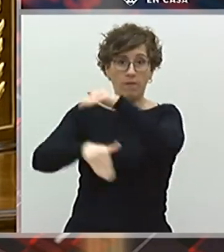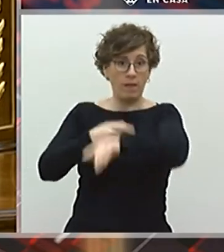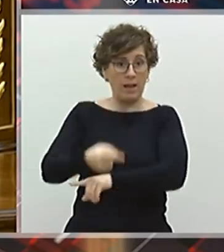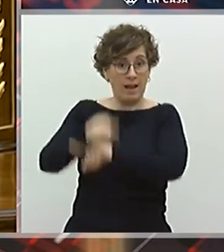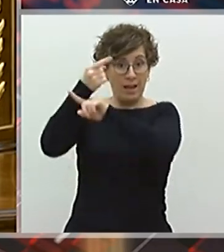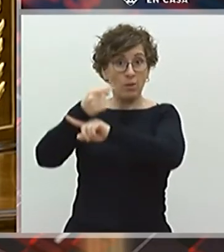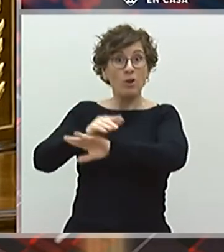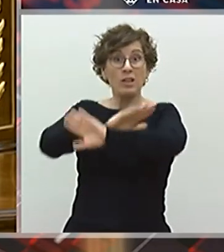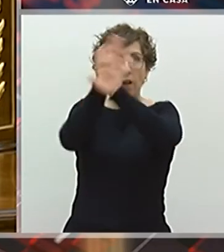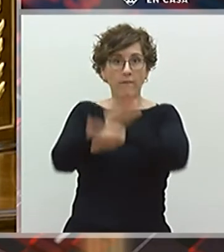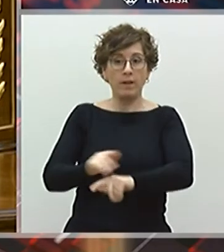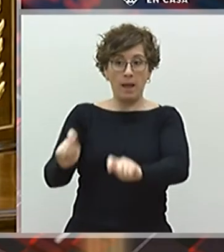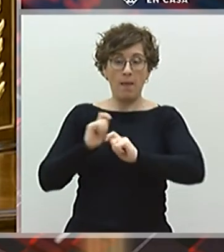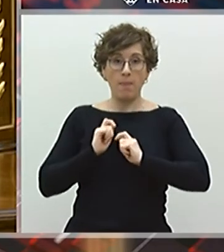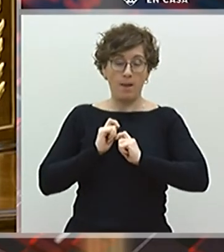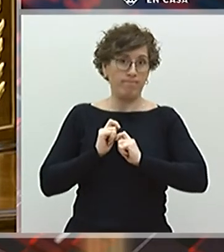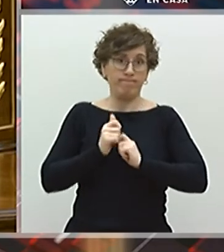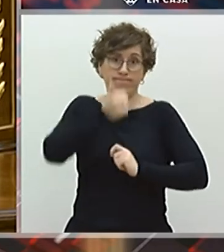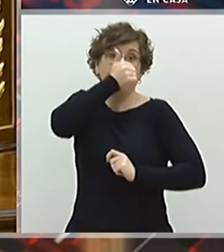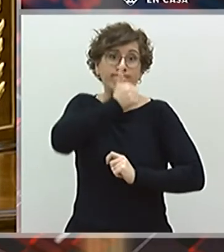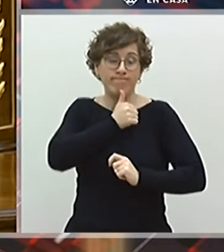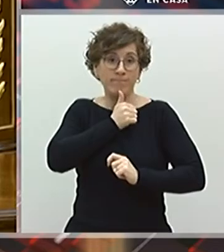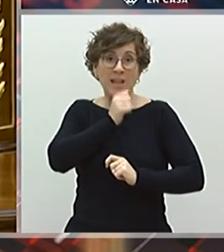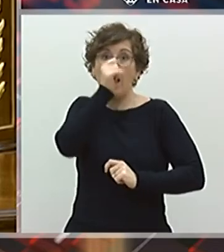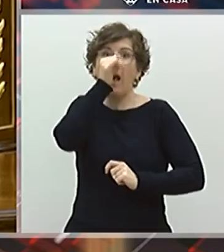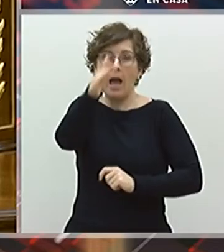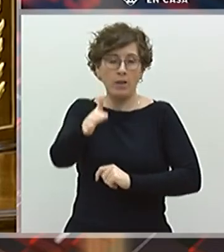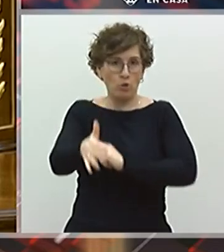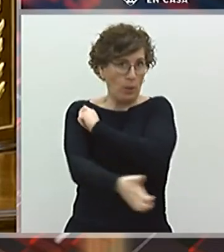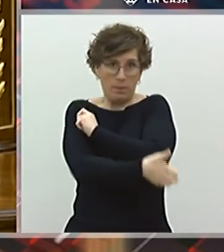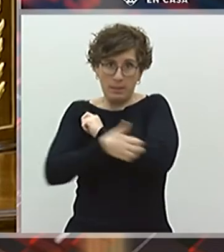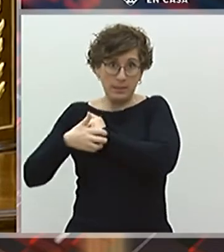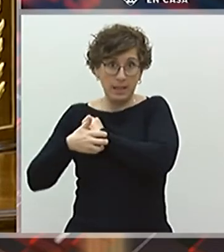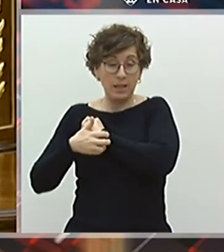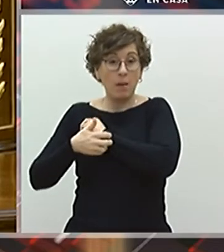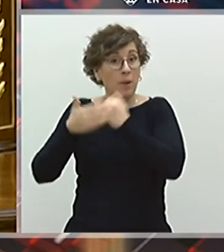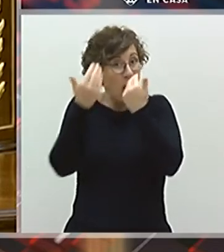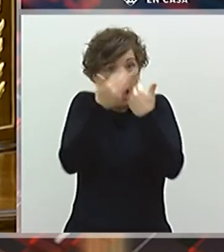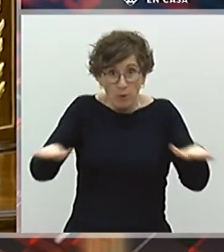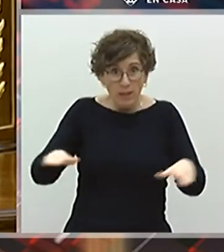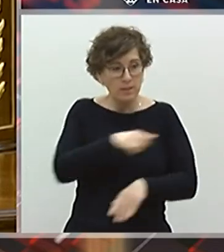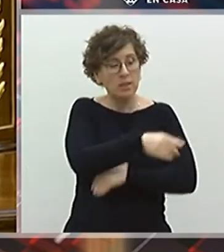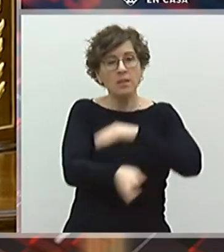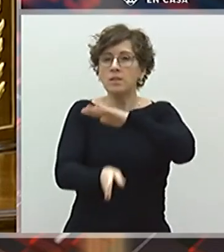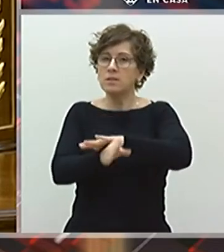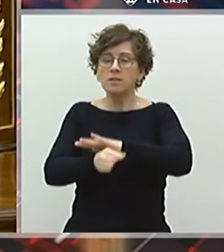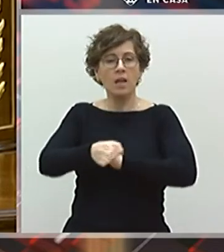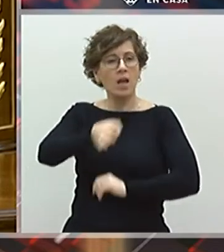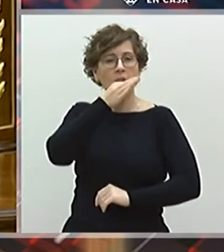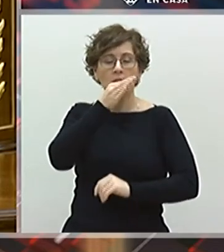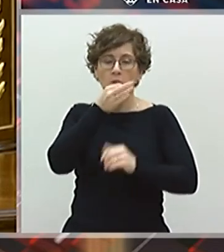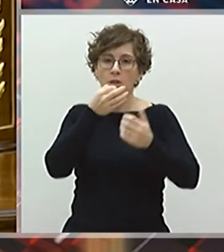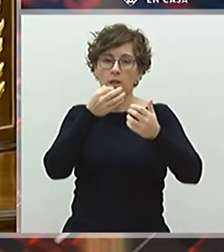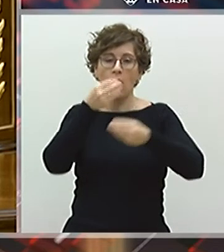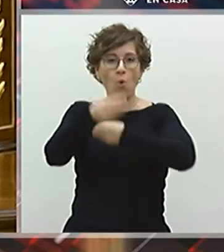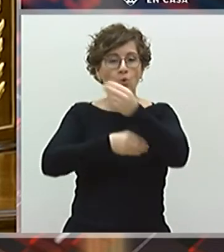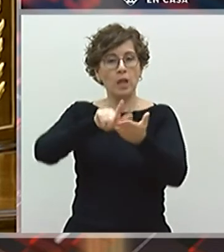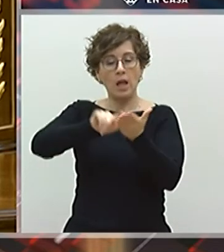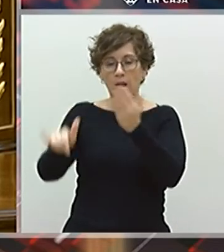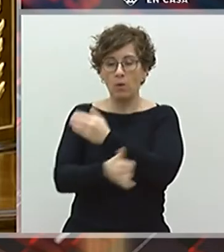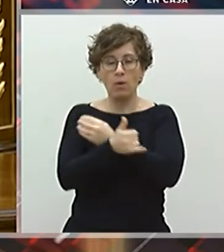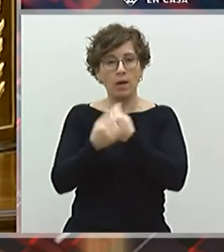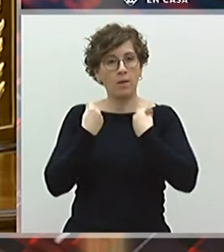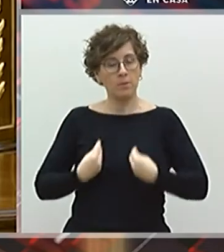miseria. Y además siguen con su retórica militar de unidad vacía de